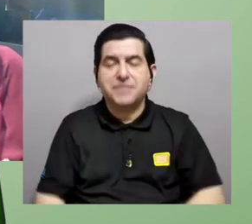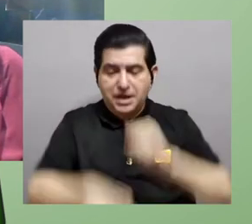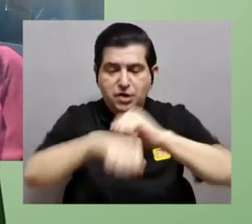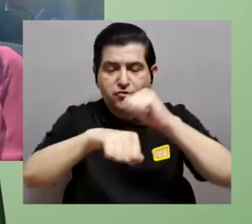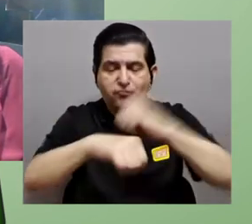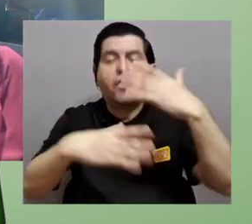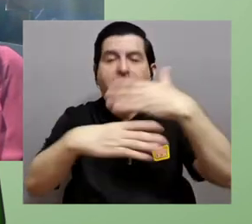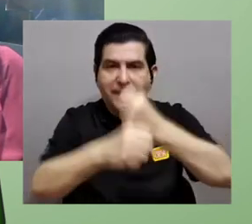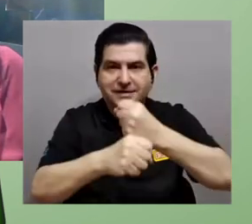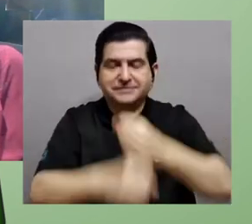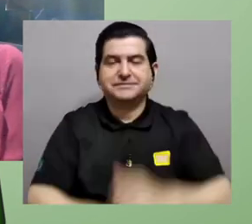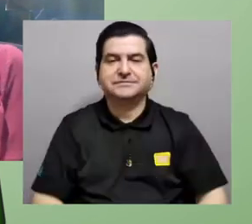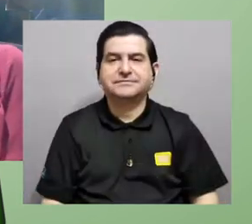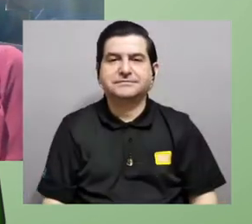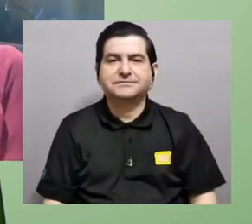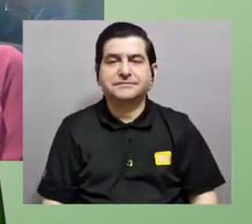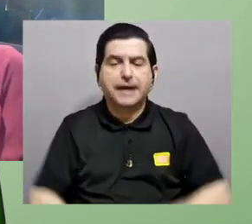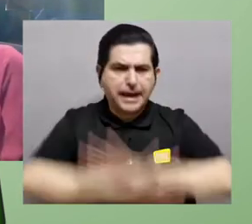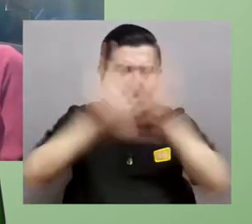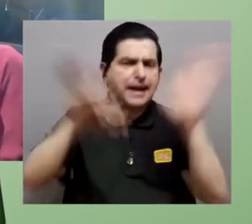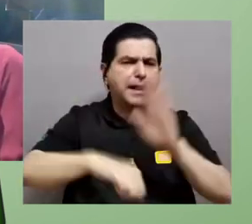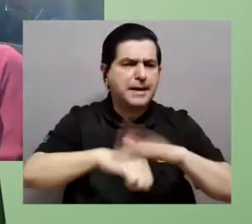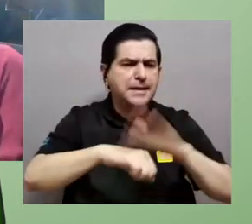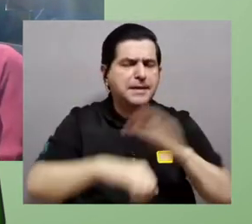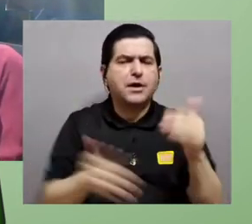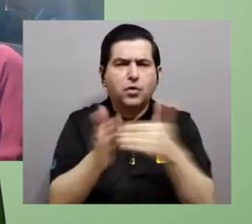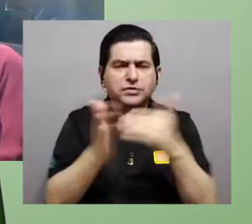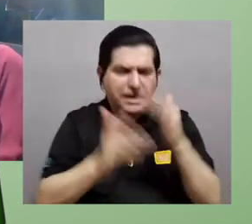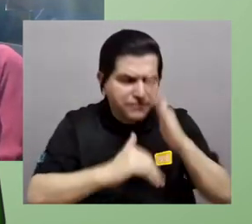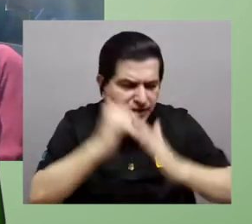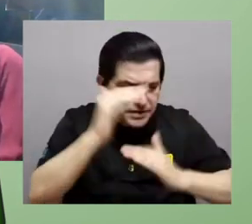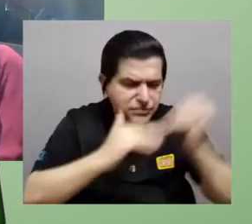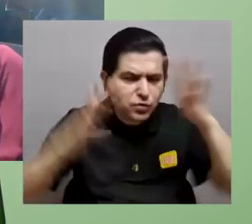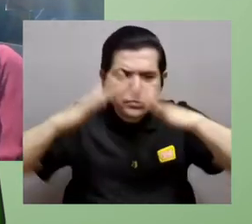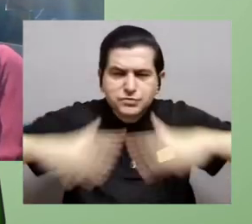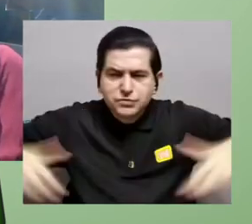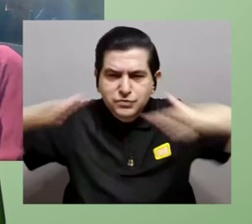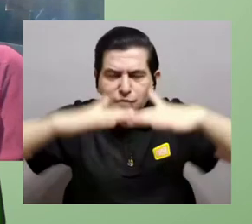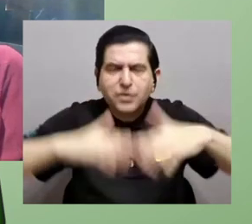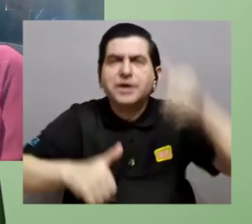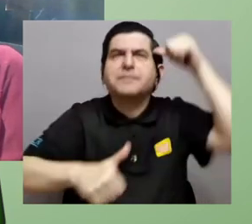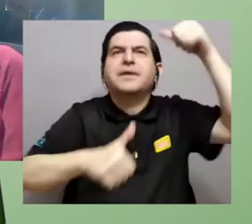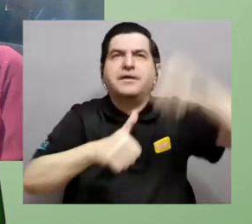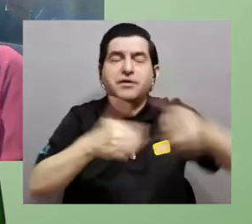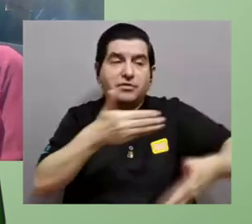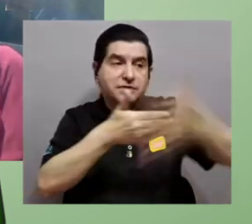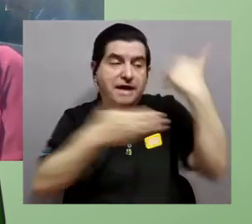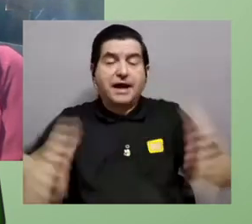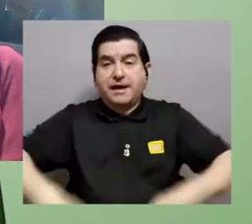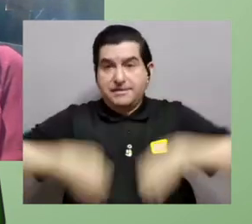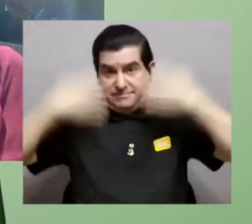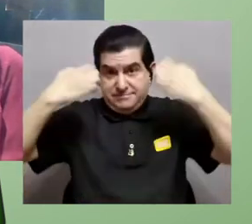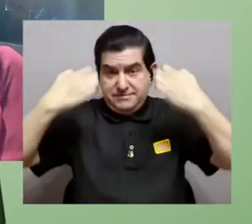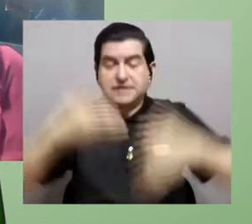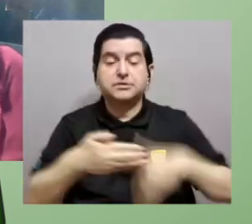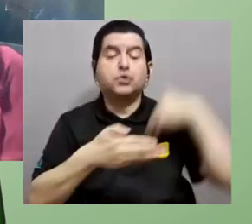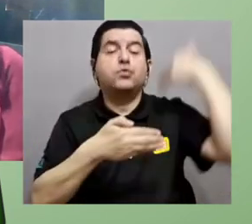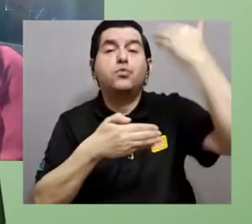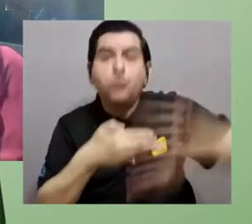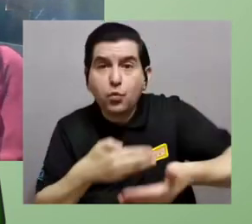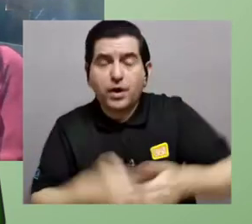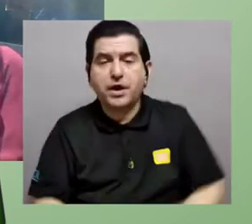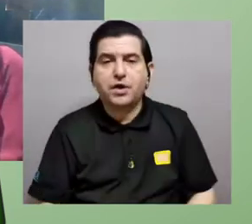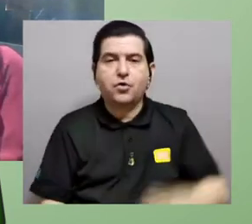rocas y este claramente nos permite reconstruir cómo eran esos ambientes ¿verdad? cuando existían